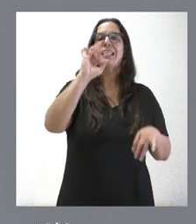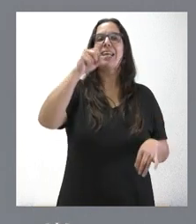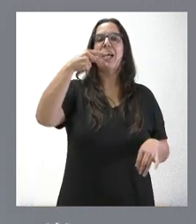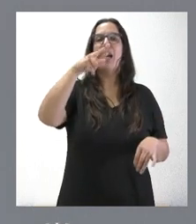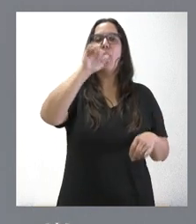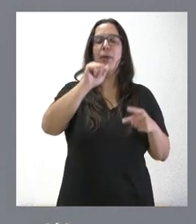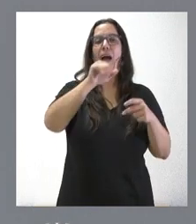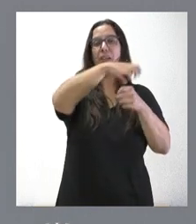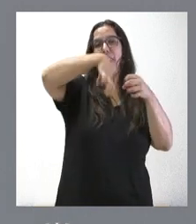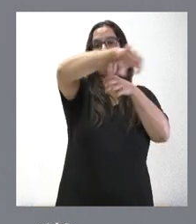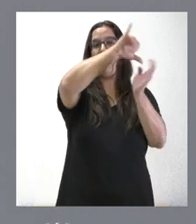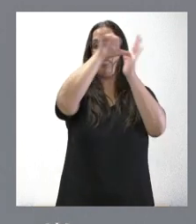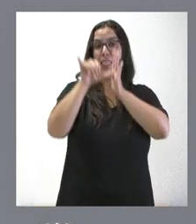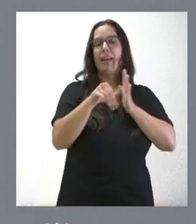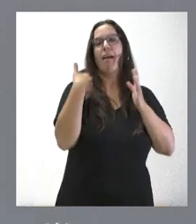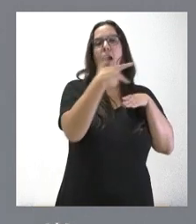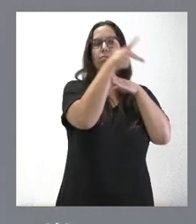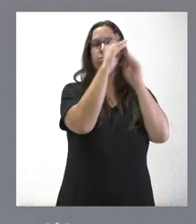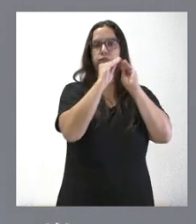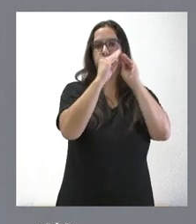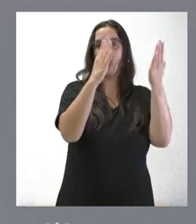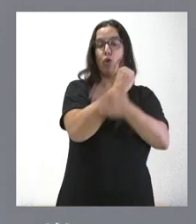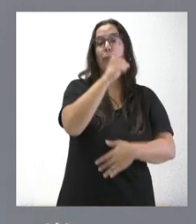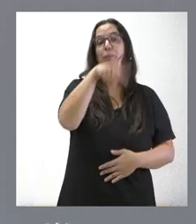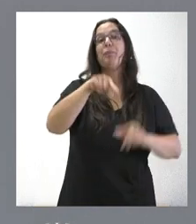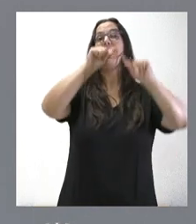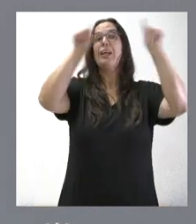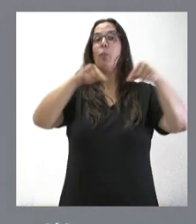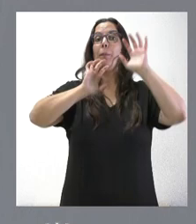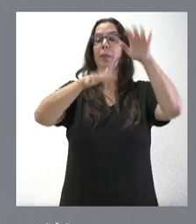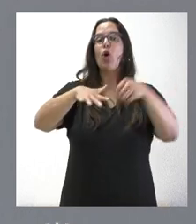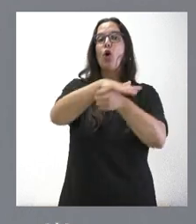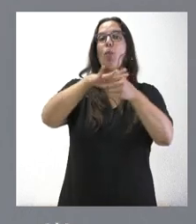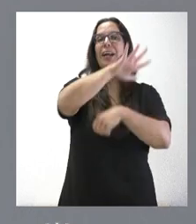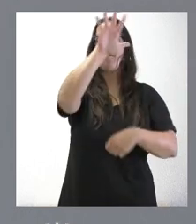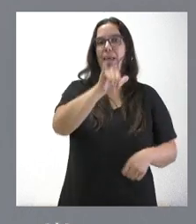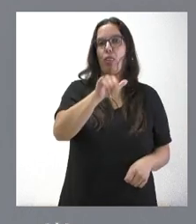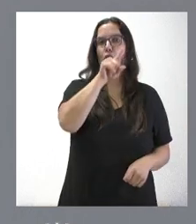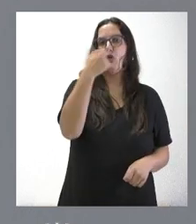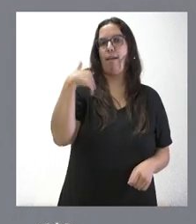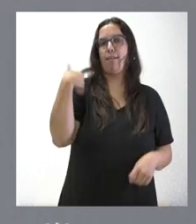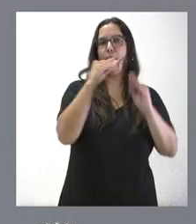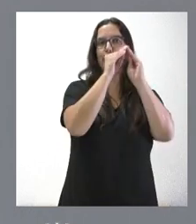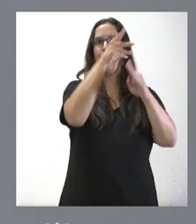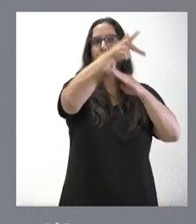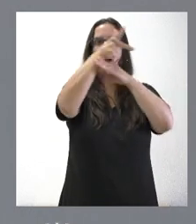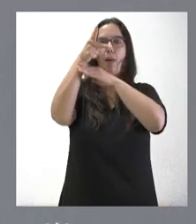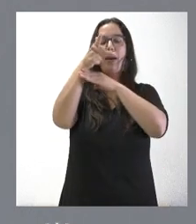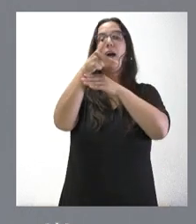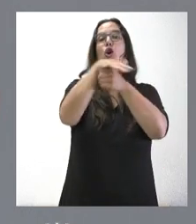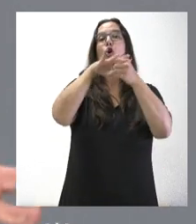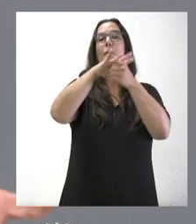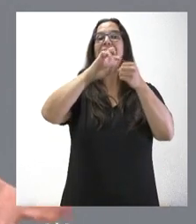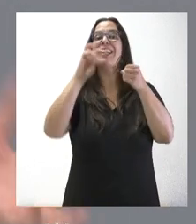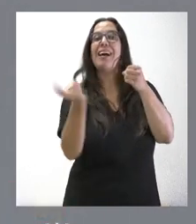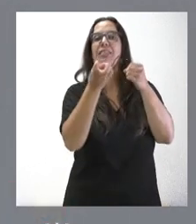y Ayacentes y en León en las comarcas de El Bierzo. Cuando digo comarcas en plural me refiero